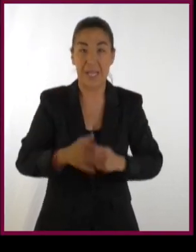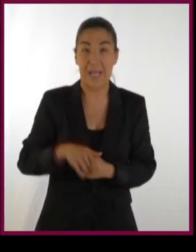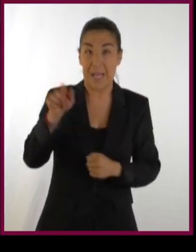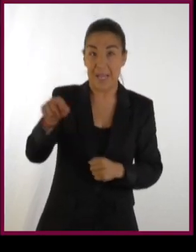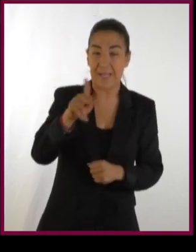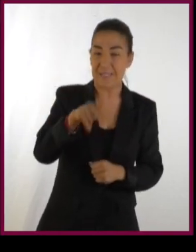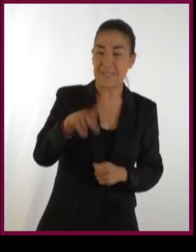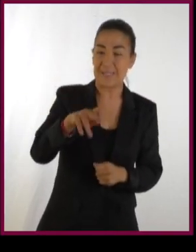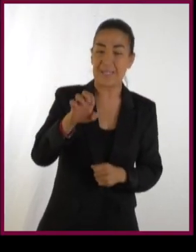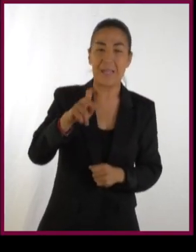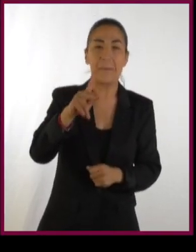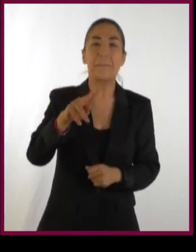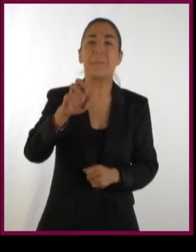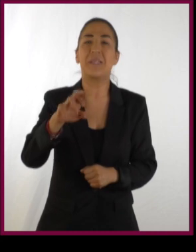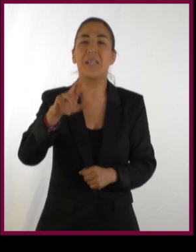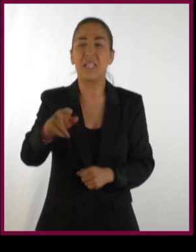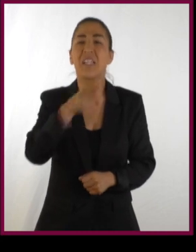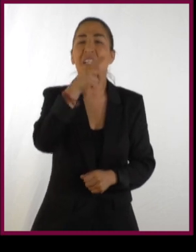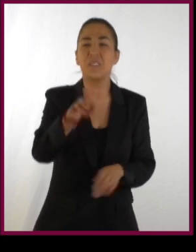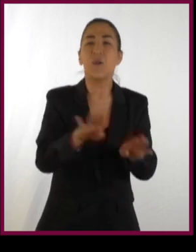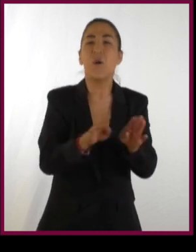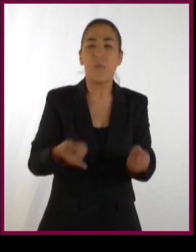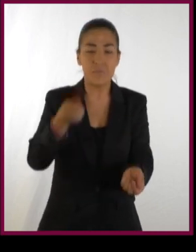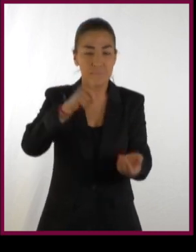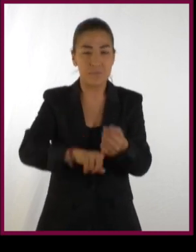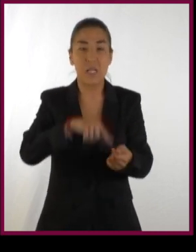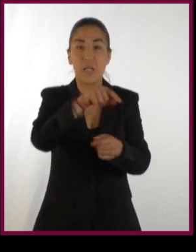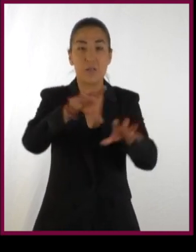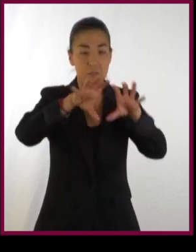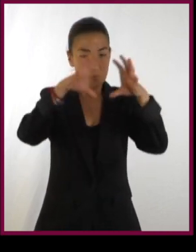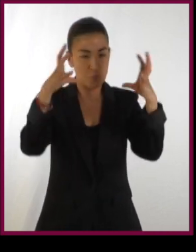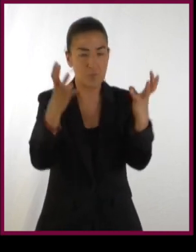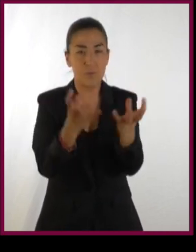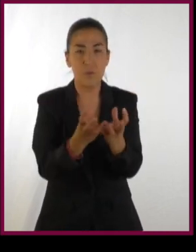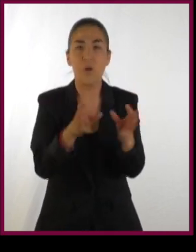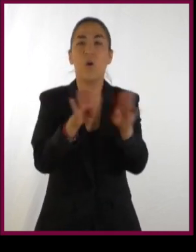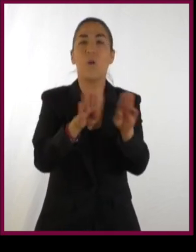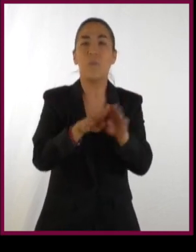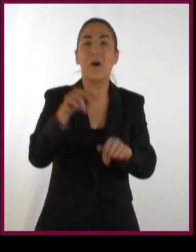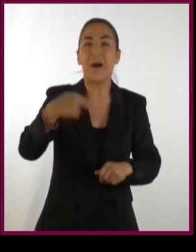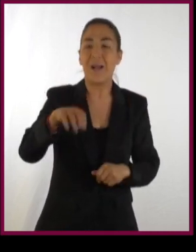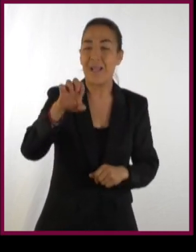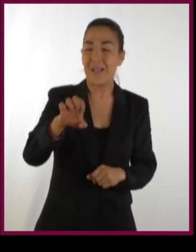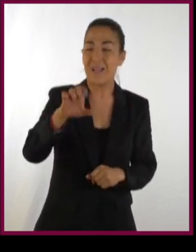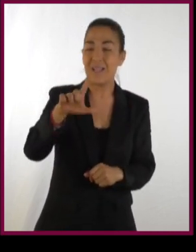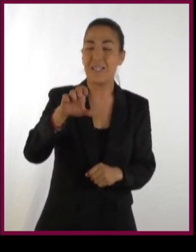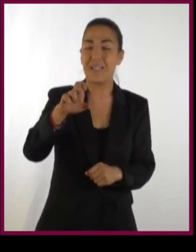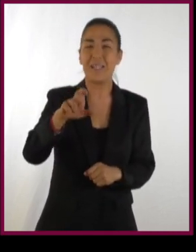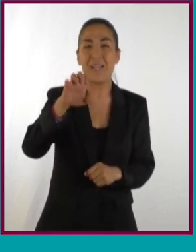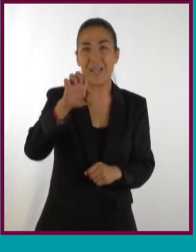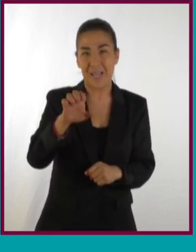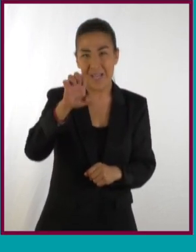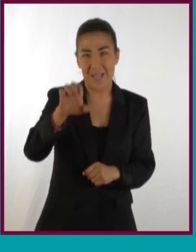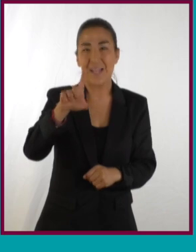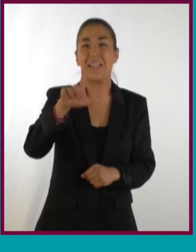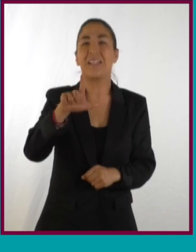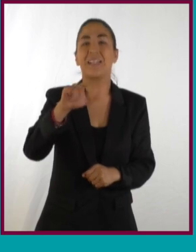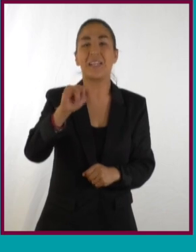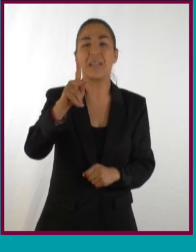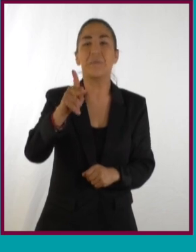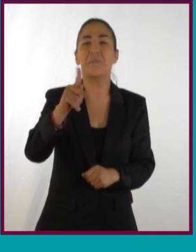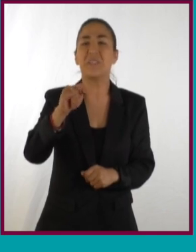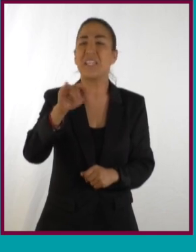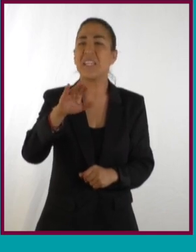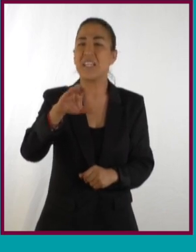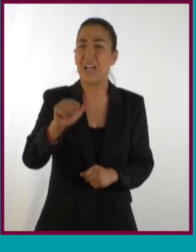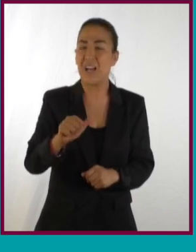Ajá. Pero sí, Johannes Kepler lo resolvió. Propuso que la órbita de los planetas debería ser elíptica. Ajá.